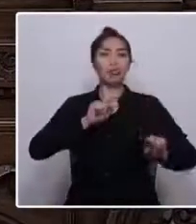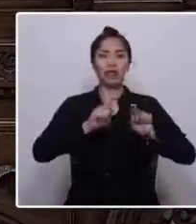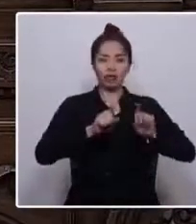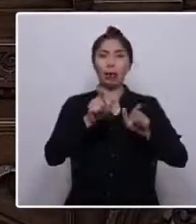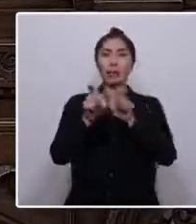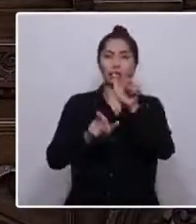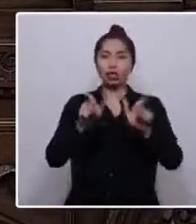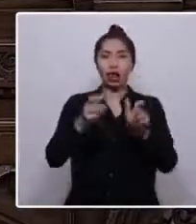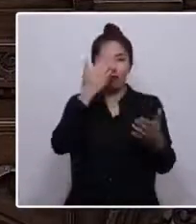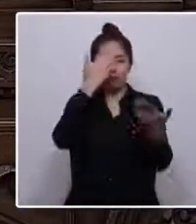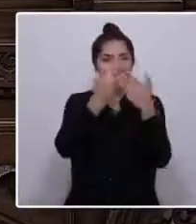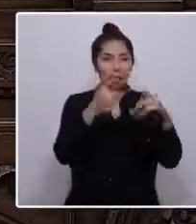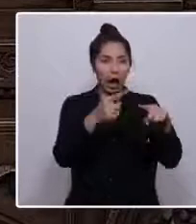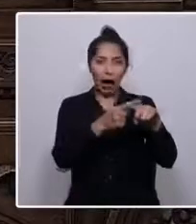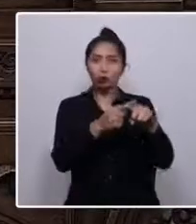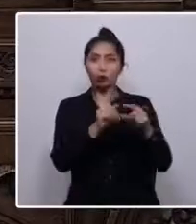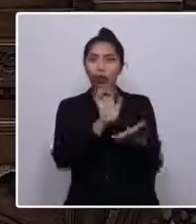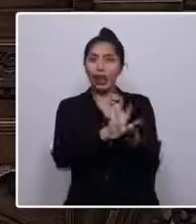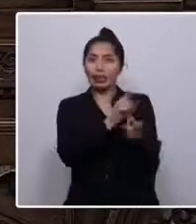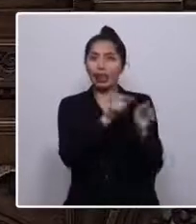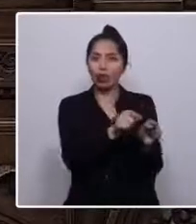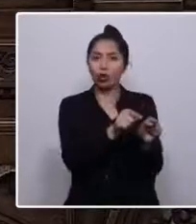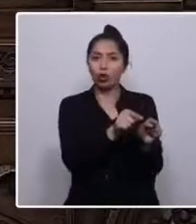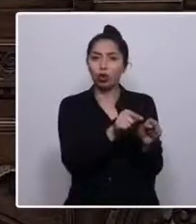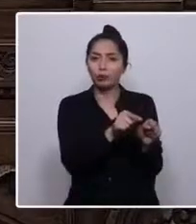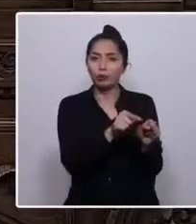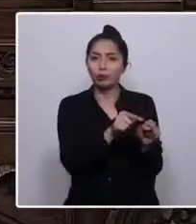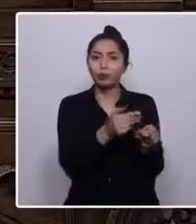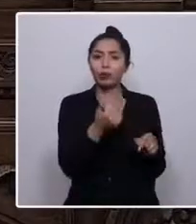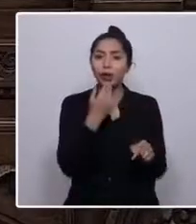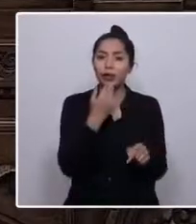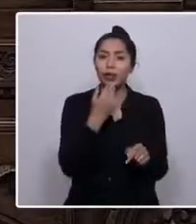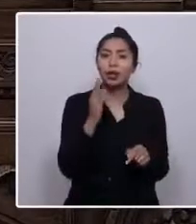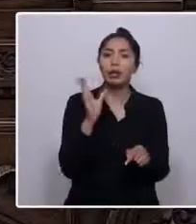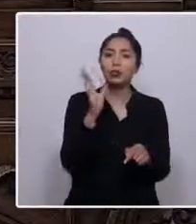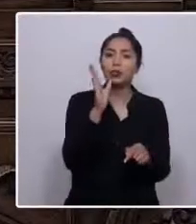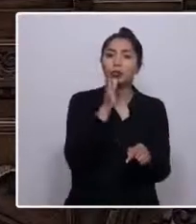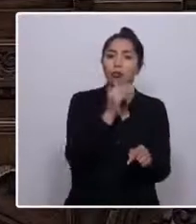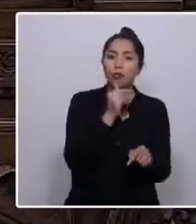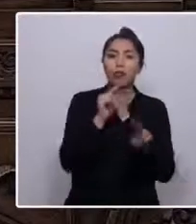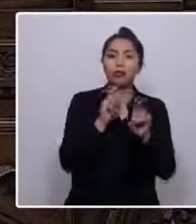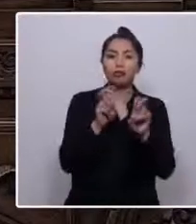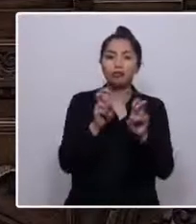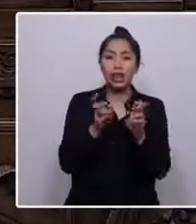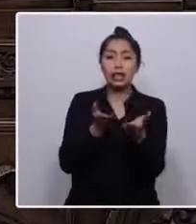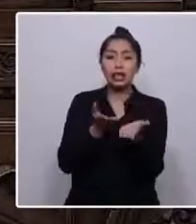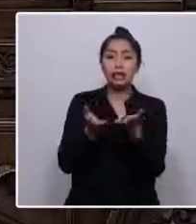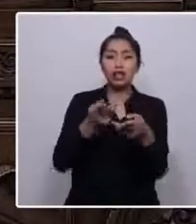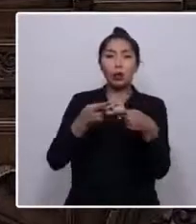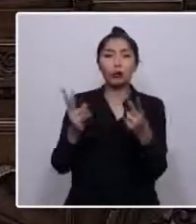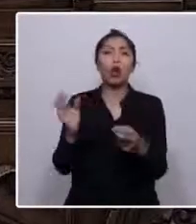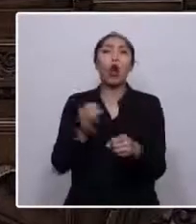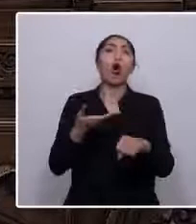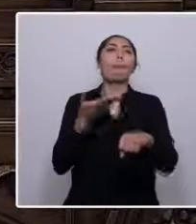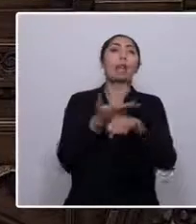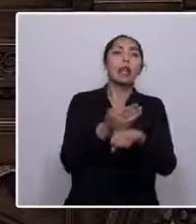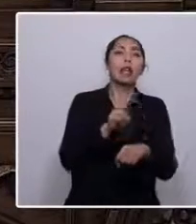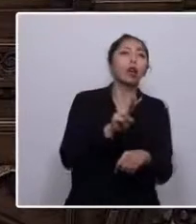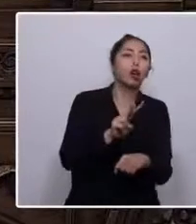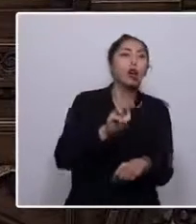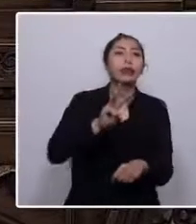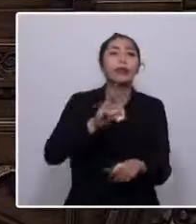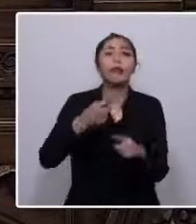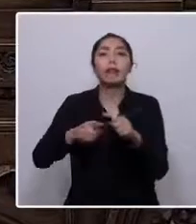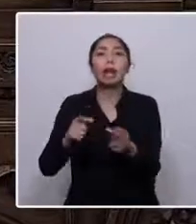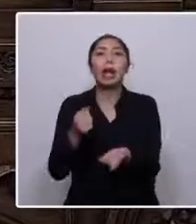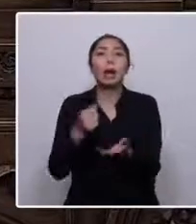a los abusos del Estado, que no exista paralización de los servicios públicos o que les pidan dos o tres veces los mismos papeles para entregar